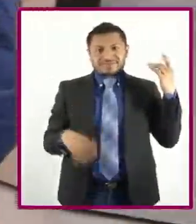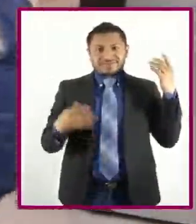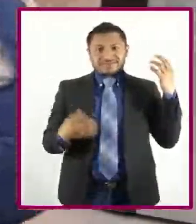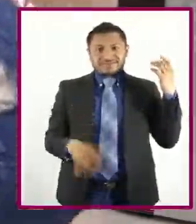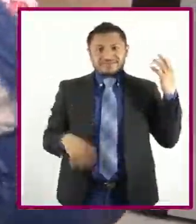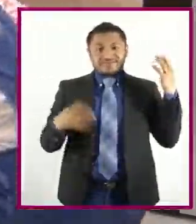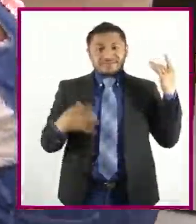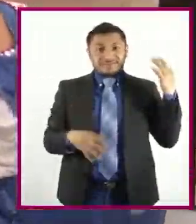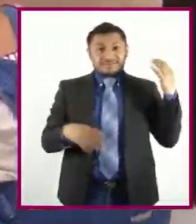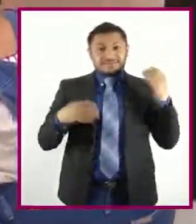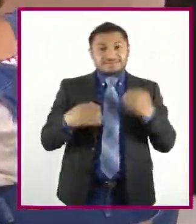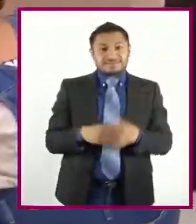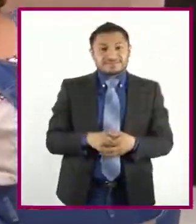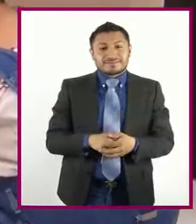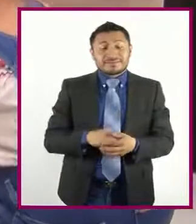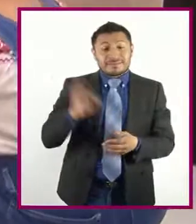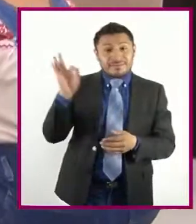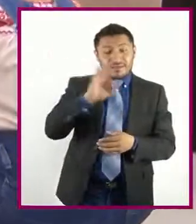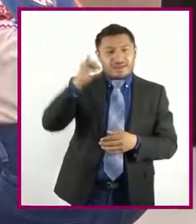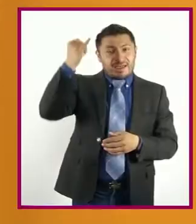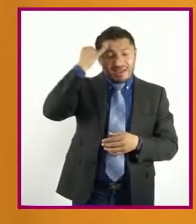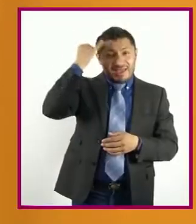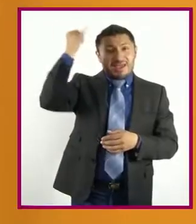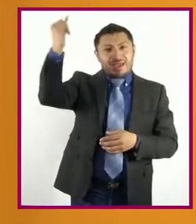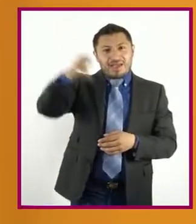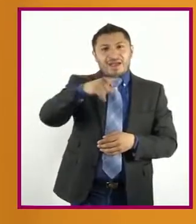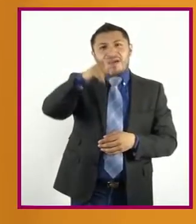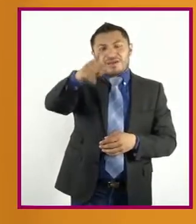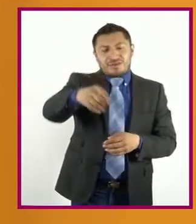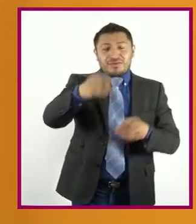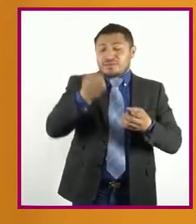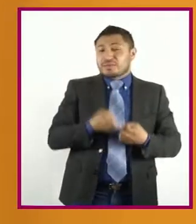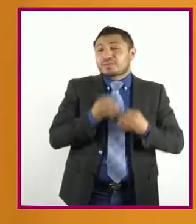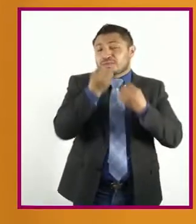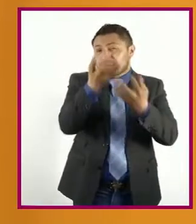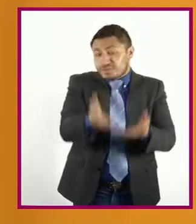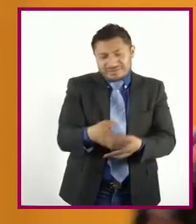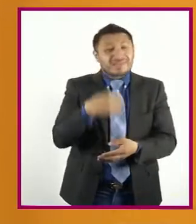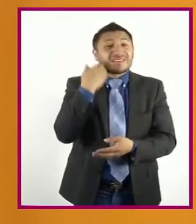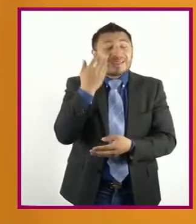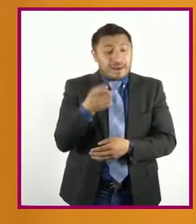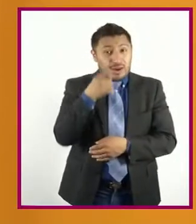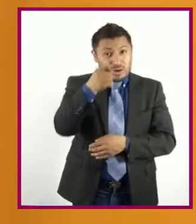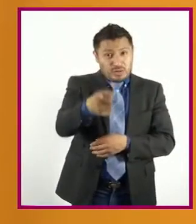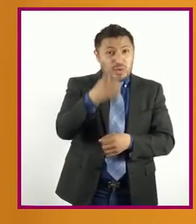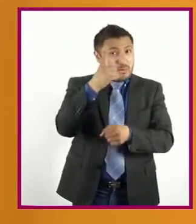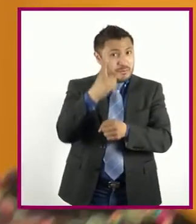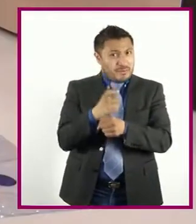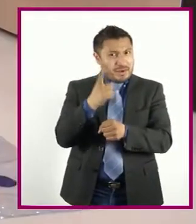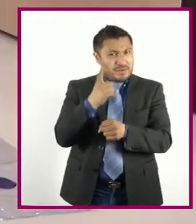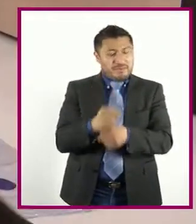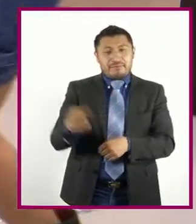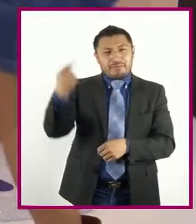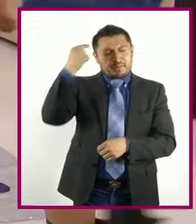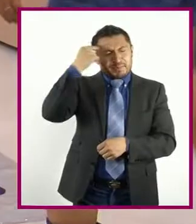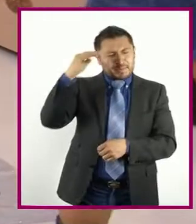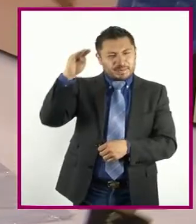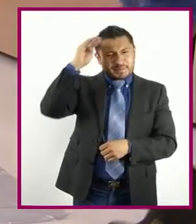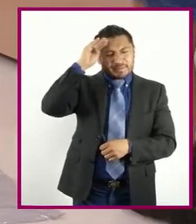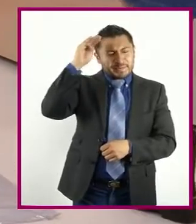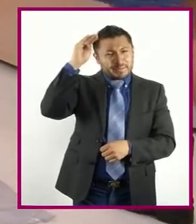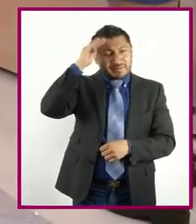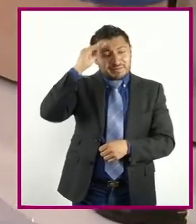Si una idea Quieres dar Debes pensar Un